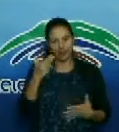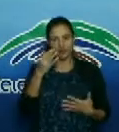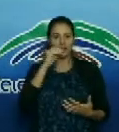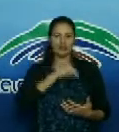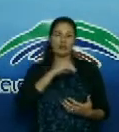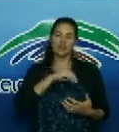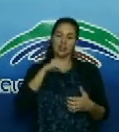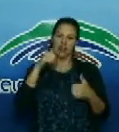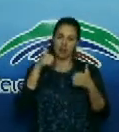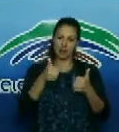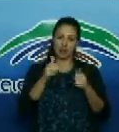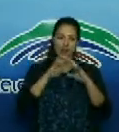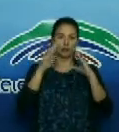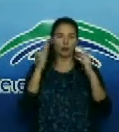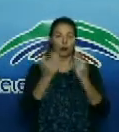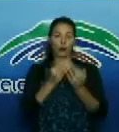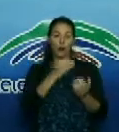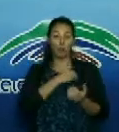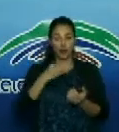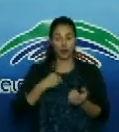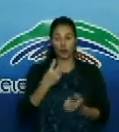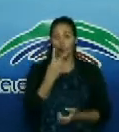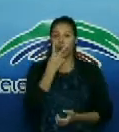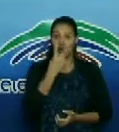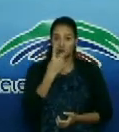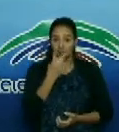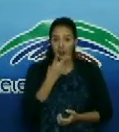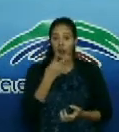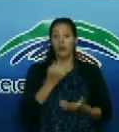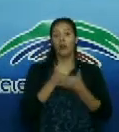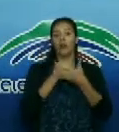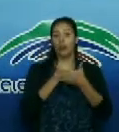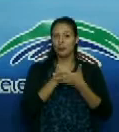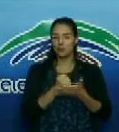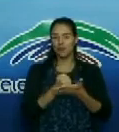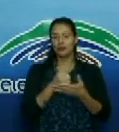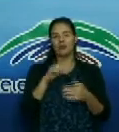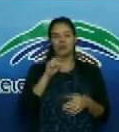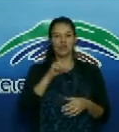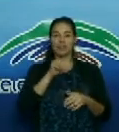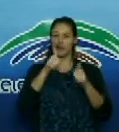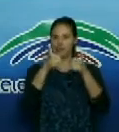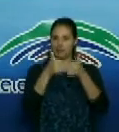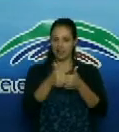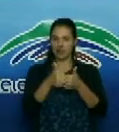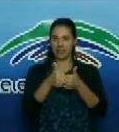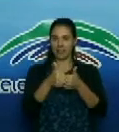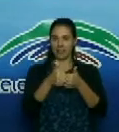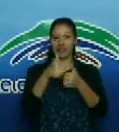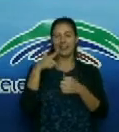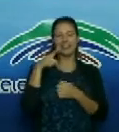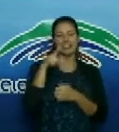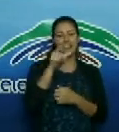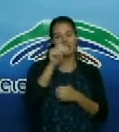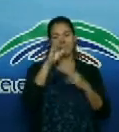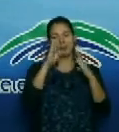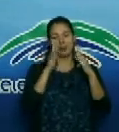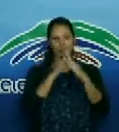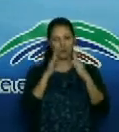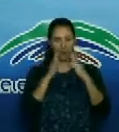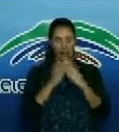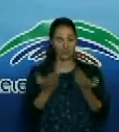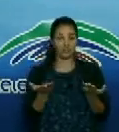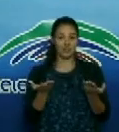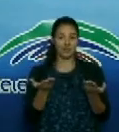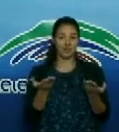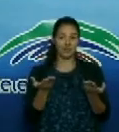hiciéramos extensivo a todo el personal que trabajó directamente con ella y bueno, eso nos llena de orgullo que ella estaba llegando ya a su hogar a